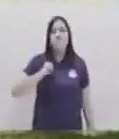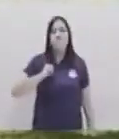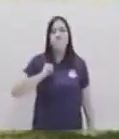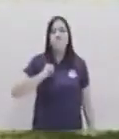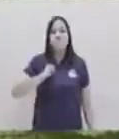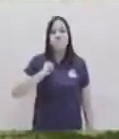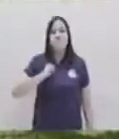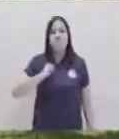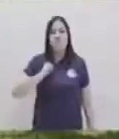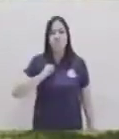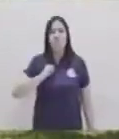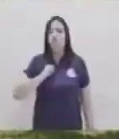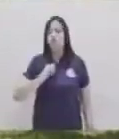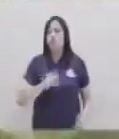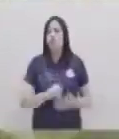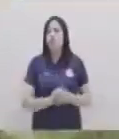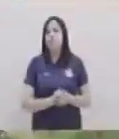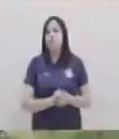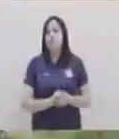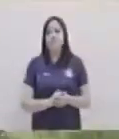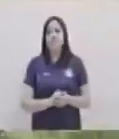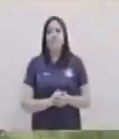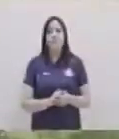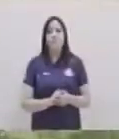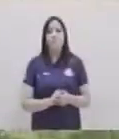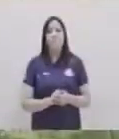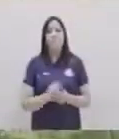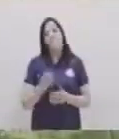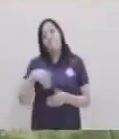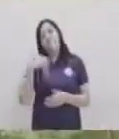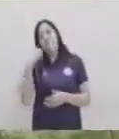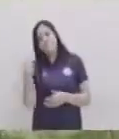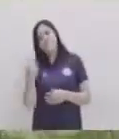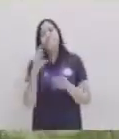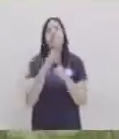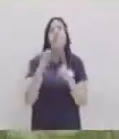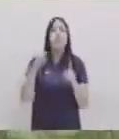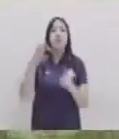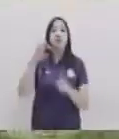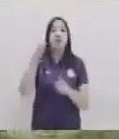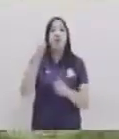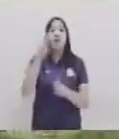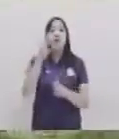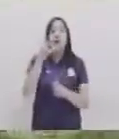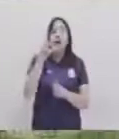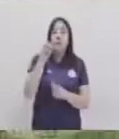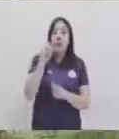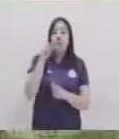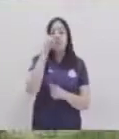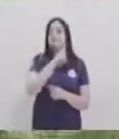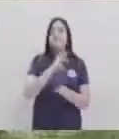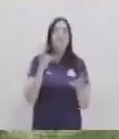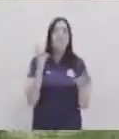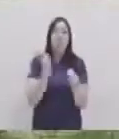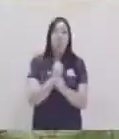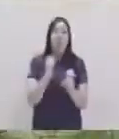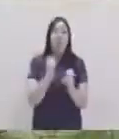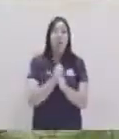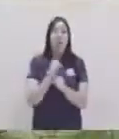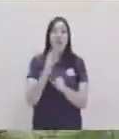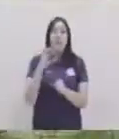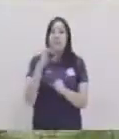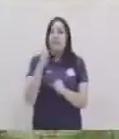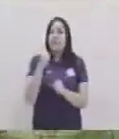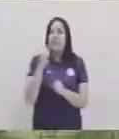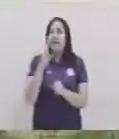y es la seña de compañero la siguiente Pablo como no tenemos una seña específica